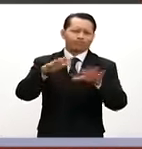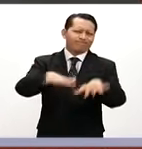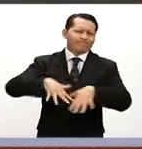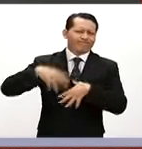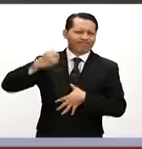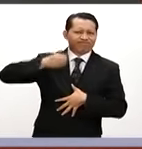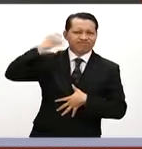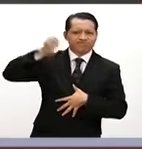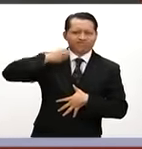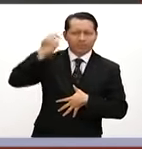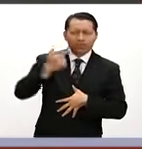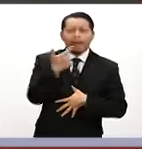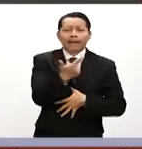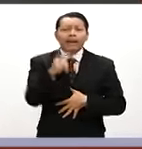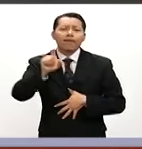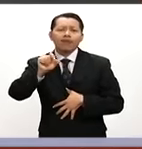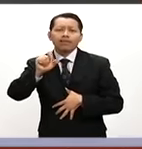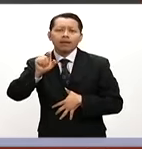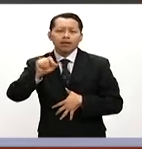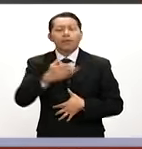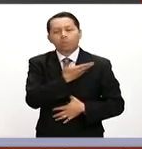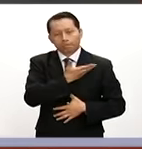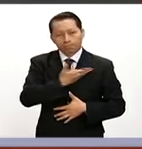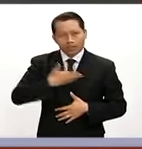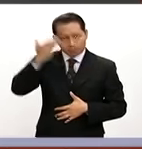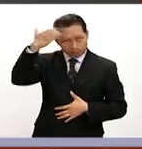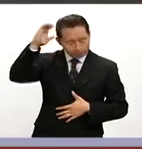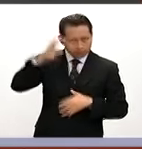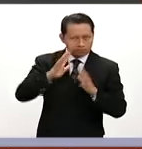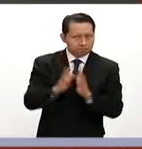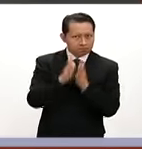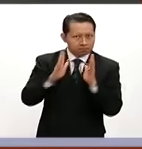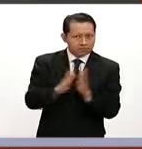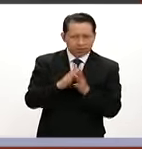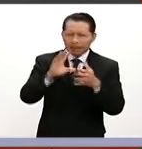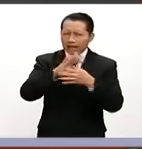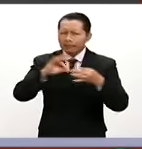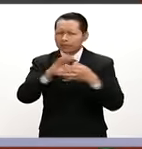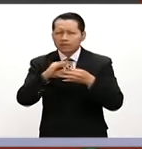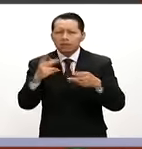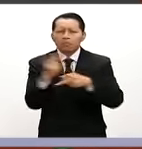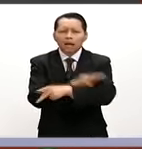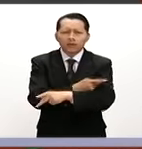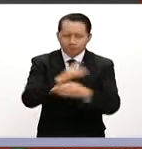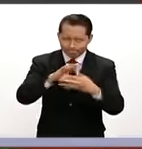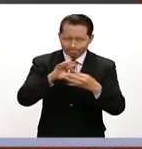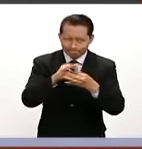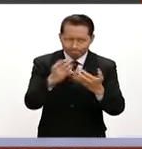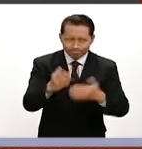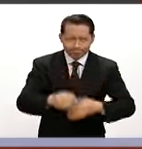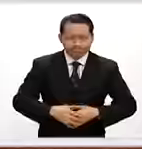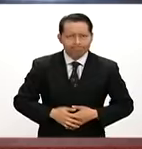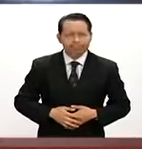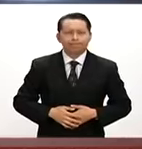en la que participó el presidente Enrique Peña Nieto. Esta es la crónica de lo que se vivió en este encuentro.